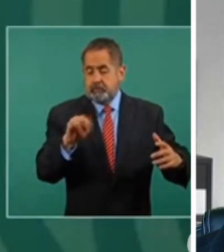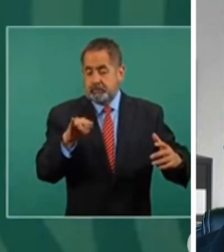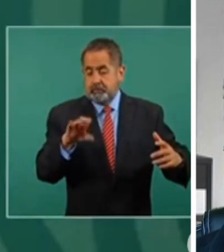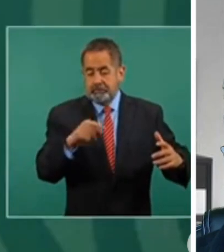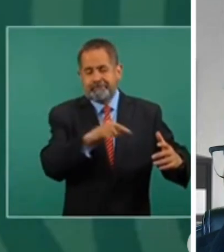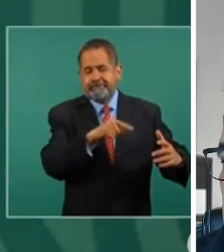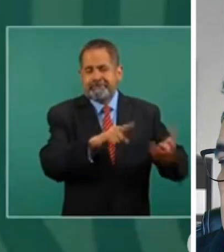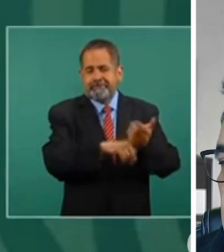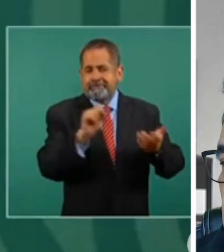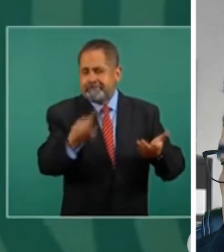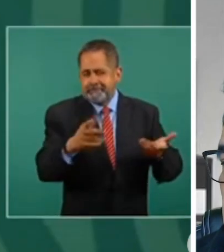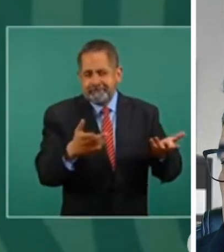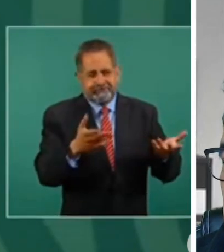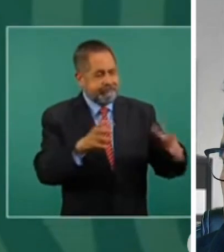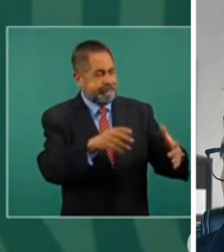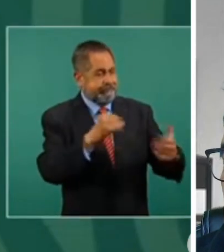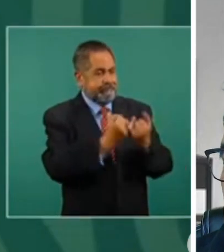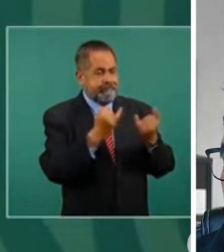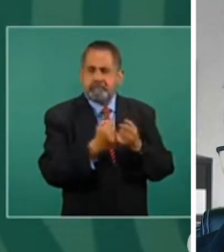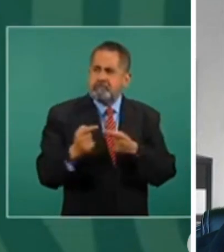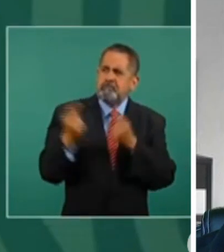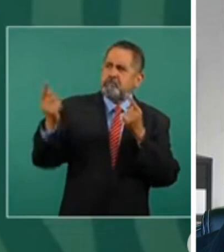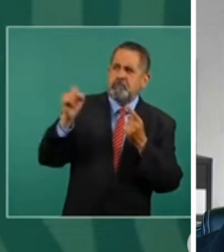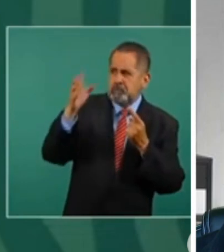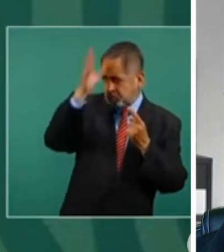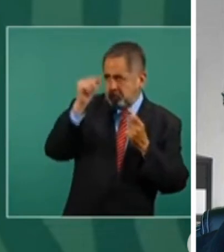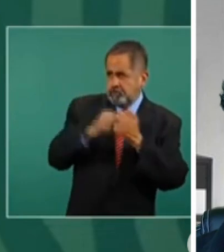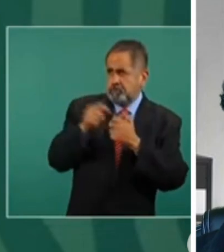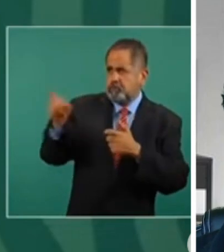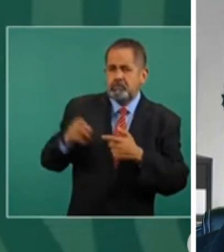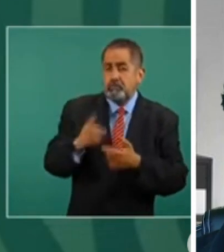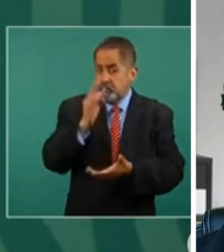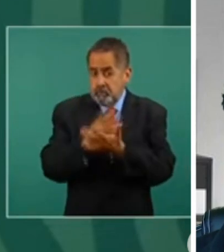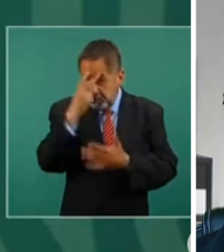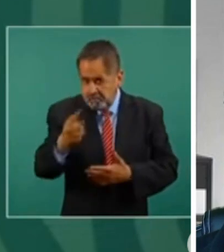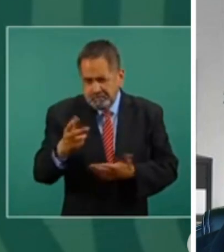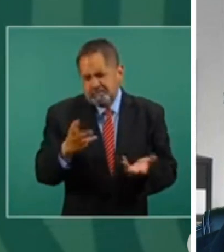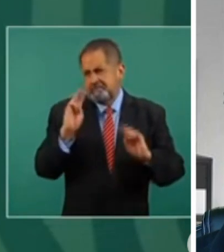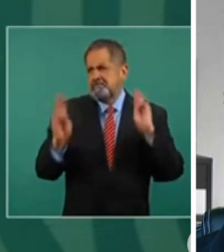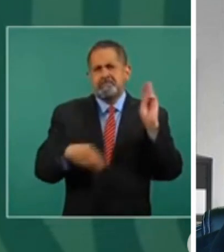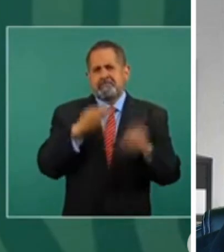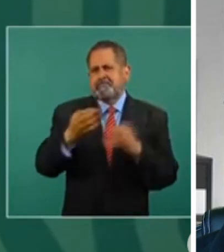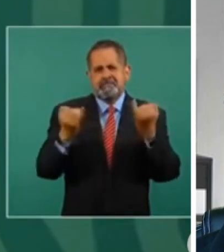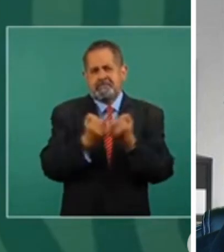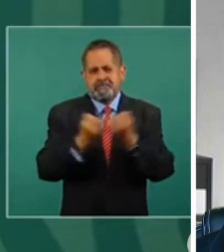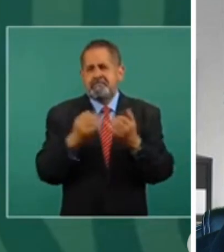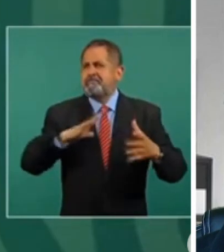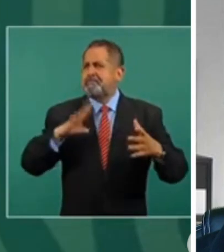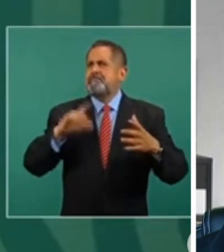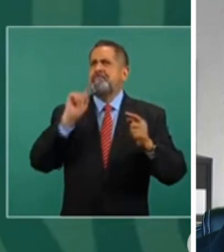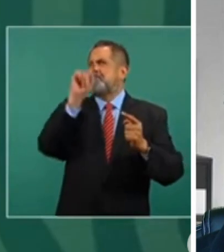México y en el mundo, en todos lados